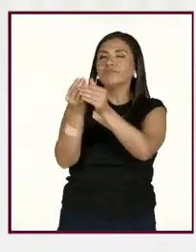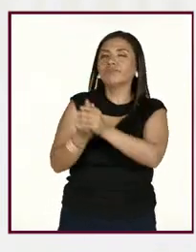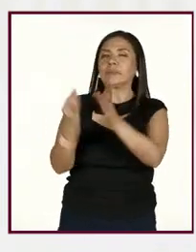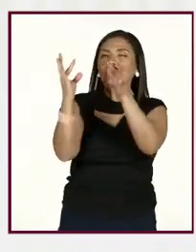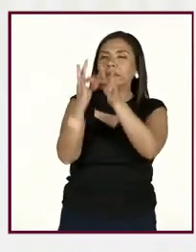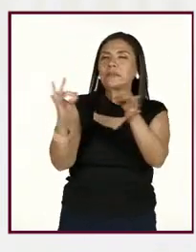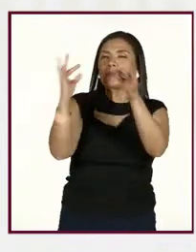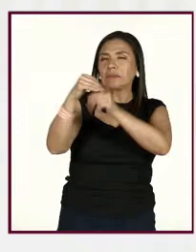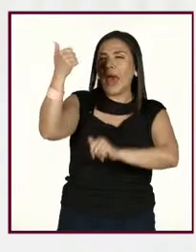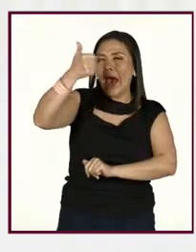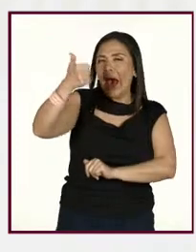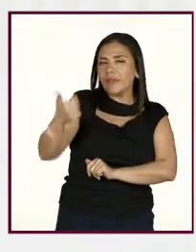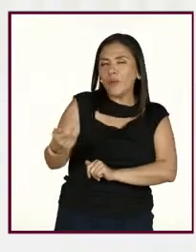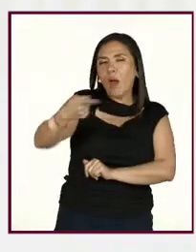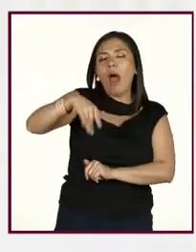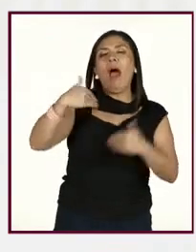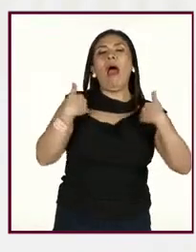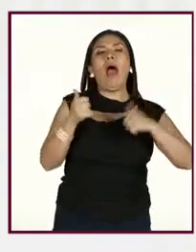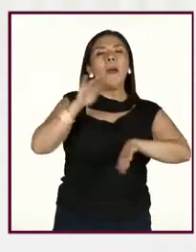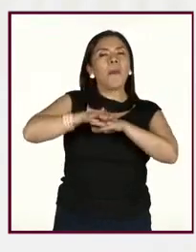y profundizando.